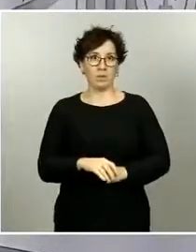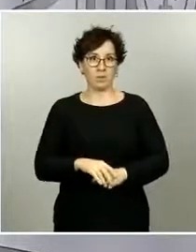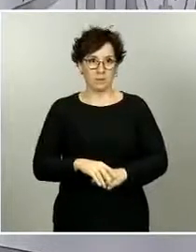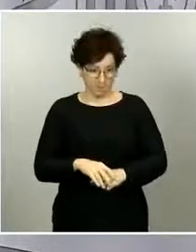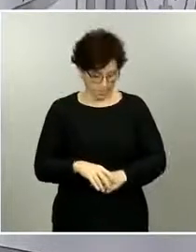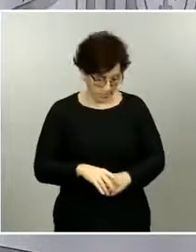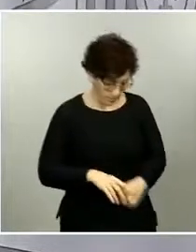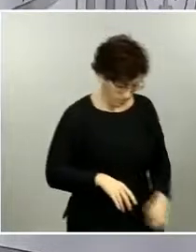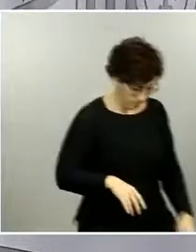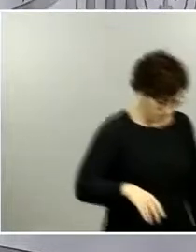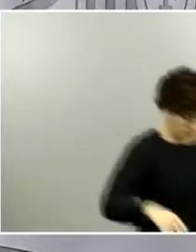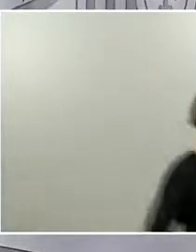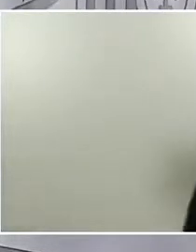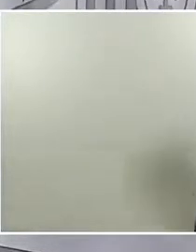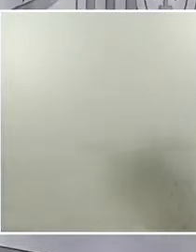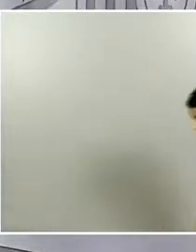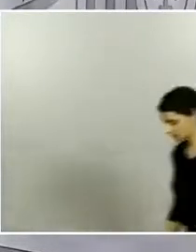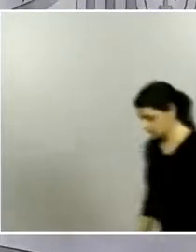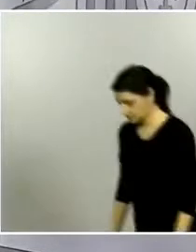coordinada con la comunidad autónoma.